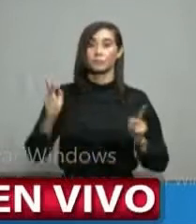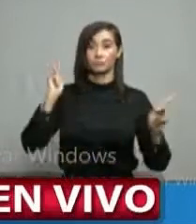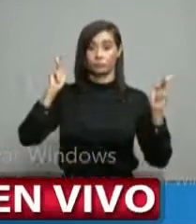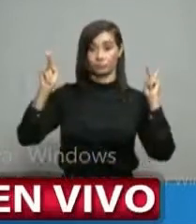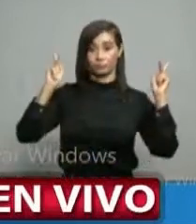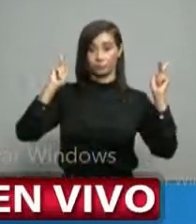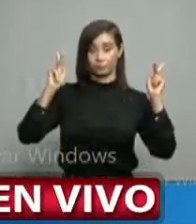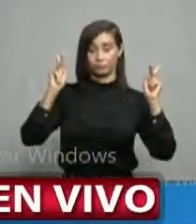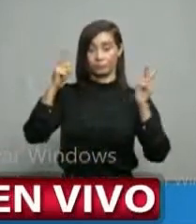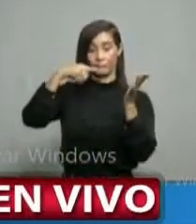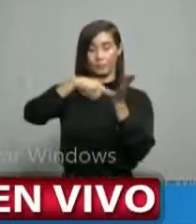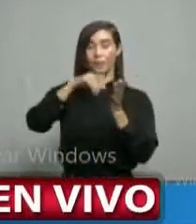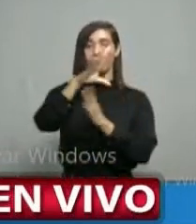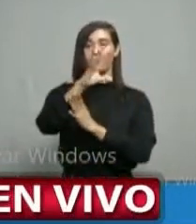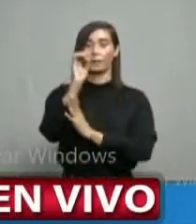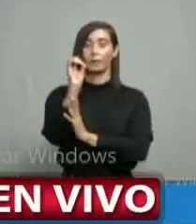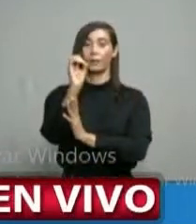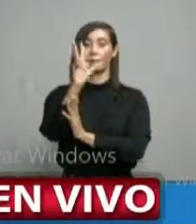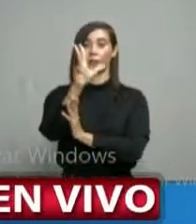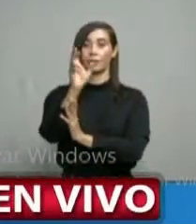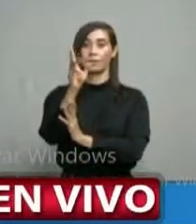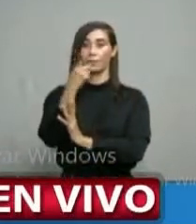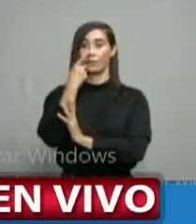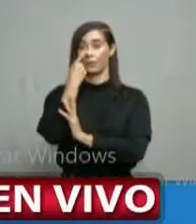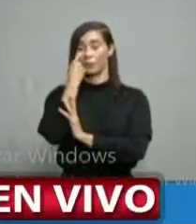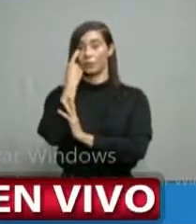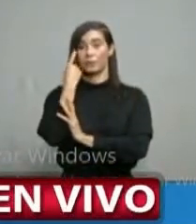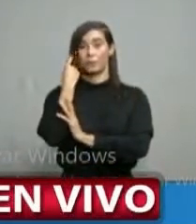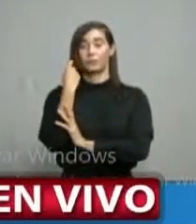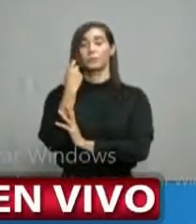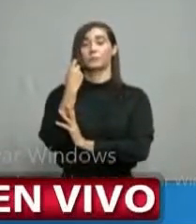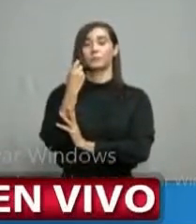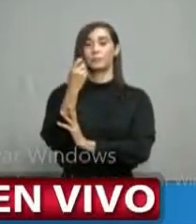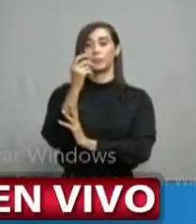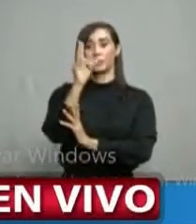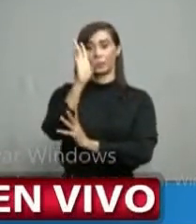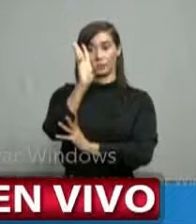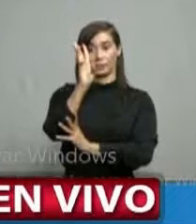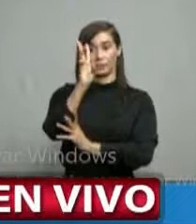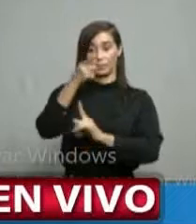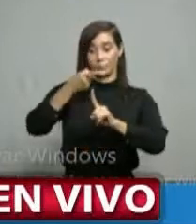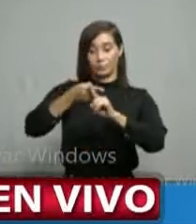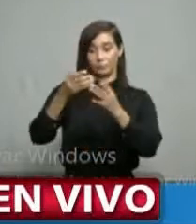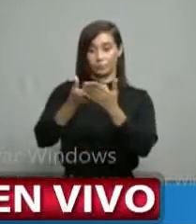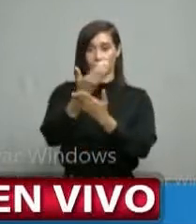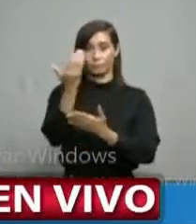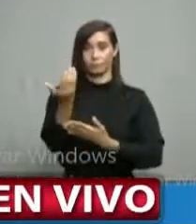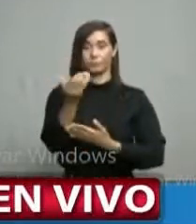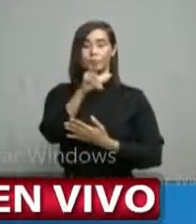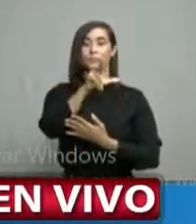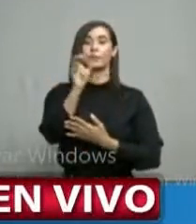Plata, Puerto.530 pruebas realizadas, 6 casos nuevos,